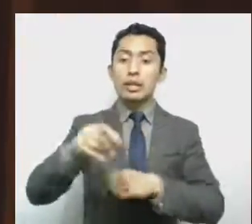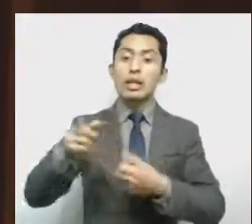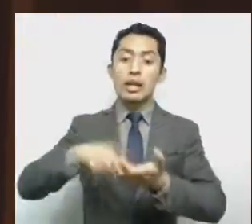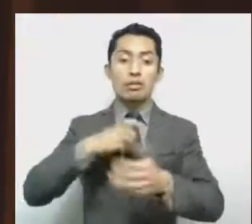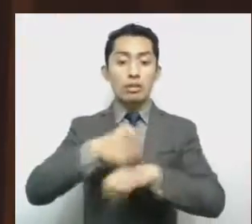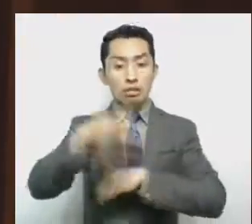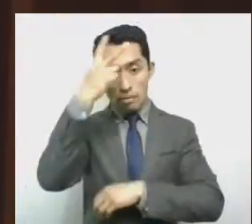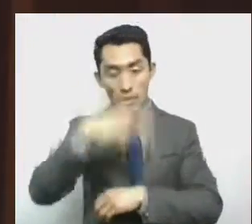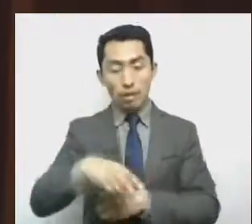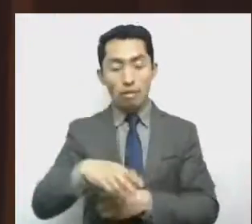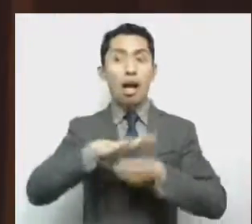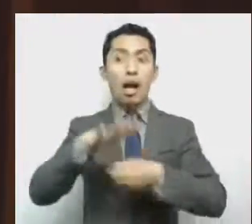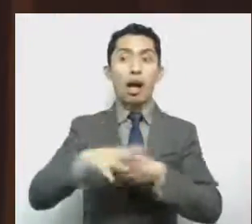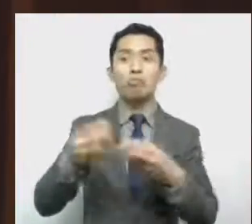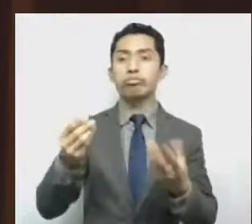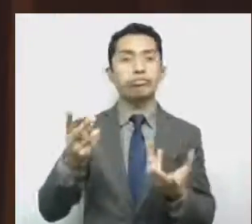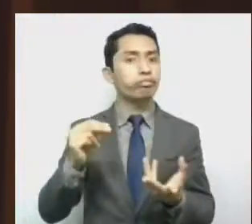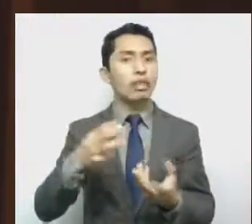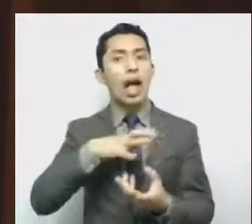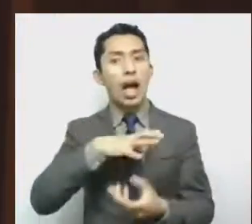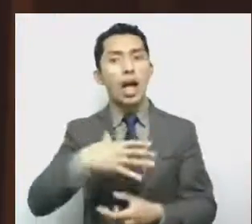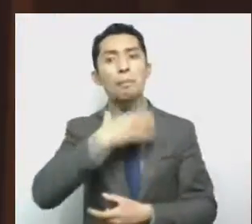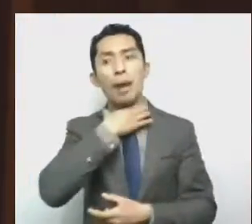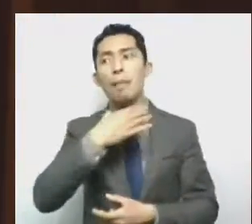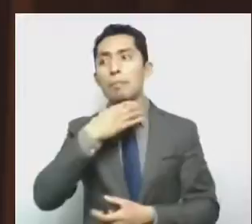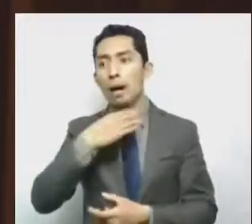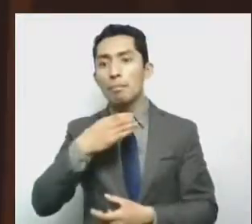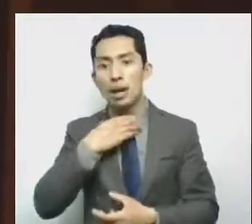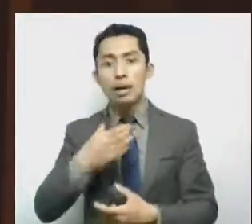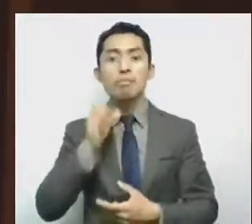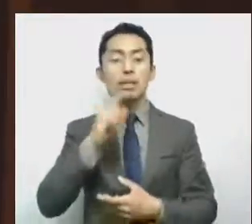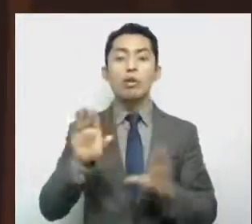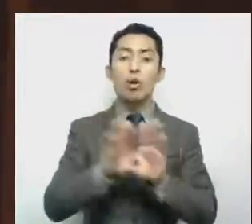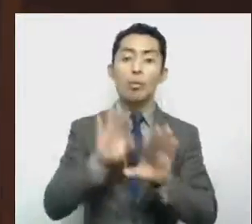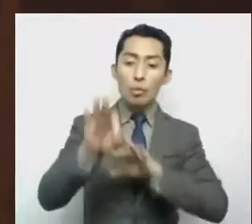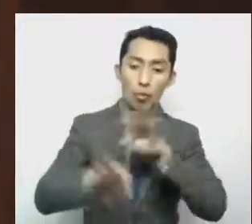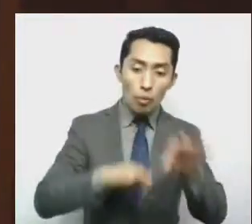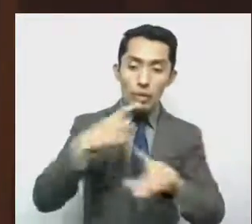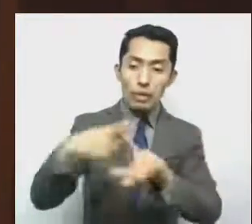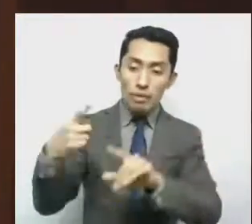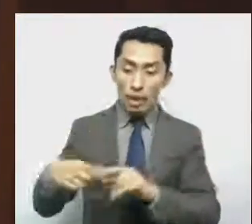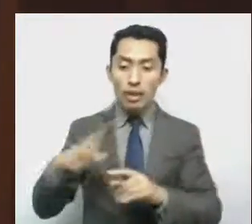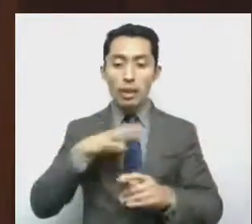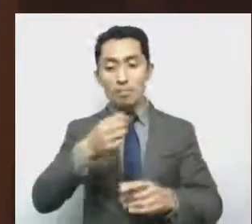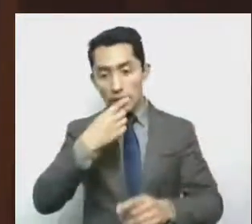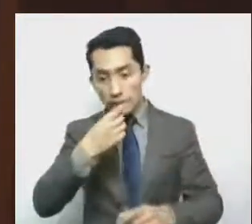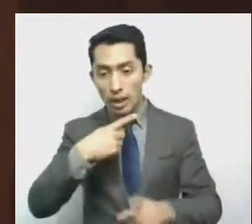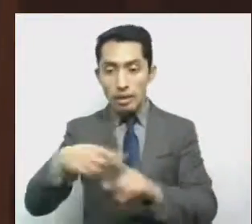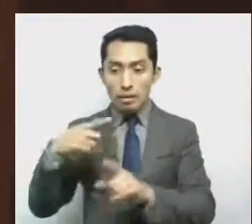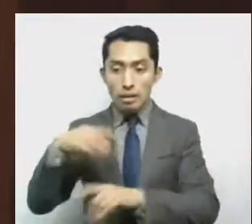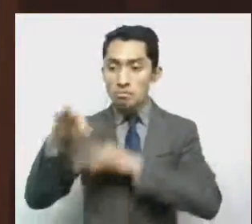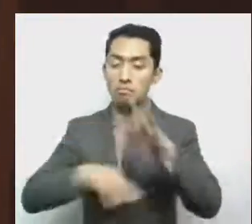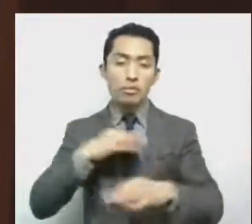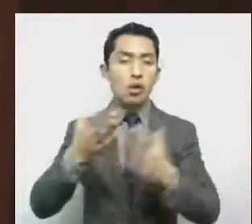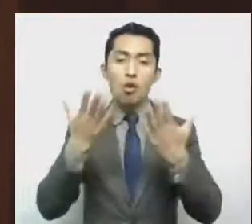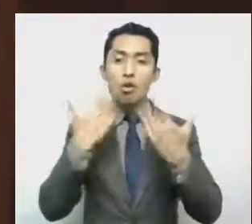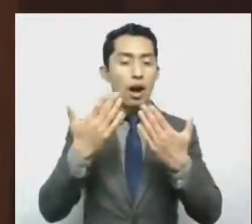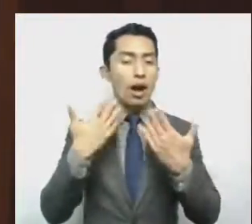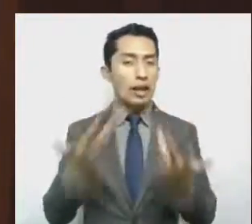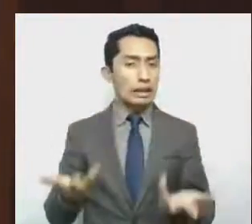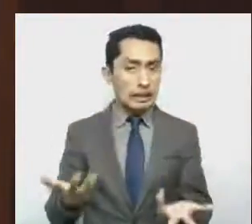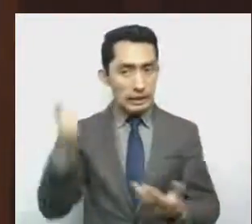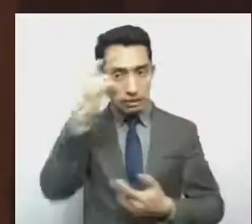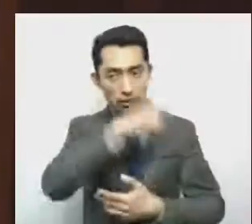suficientes y no cuentan con el equipo adecuado ni con los insumos necesarios. Algunos de estos